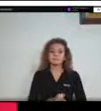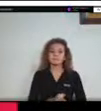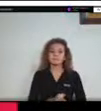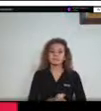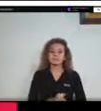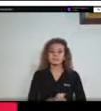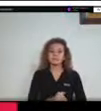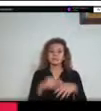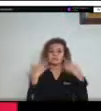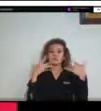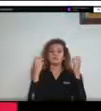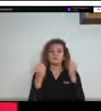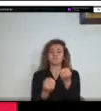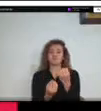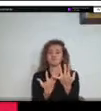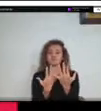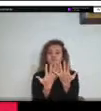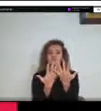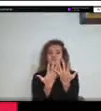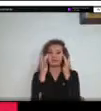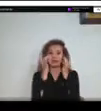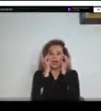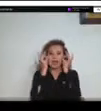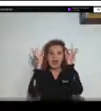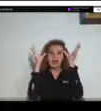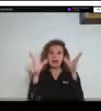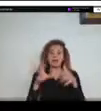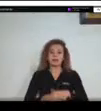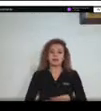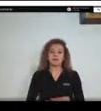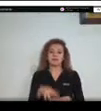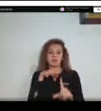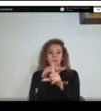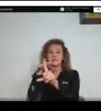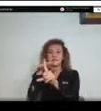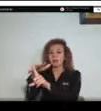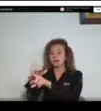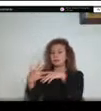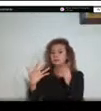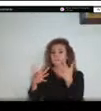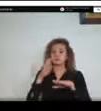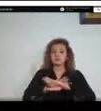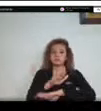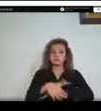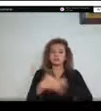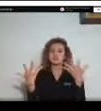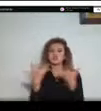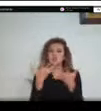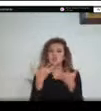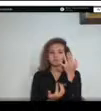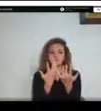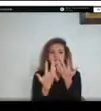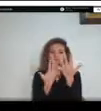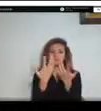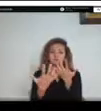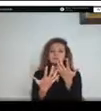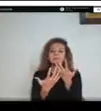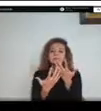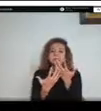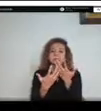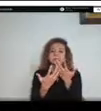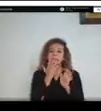Las afectaciones causadas por los incendios forestales, tenemos acá varios ejemplos, algunos de estos en la sierra de